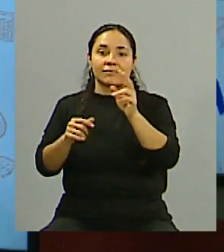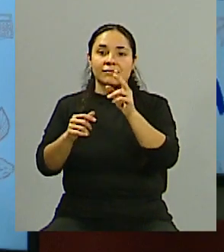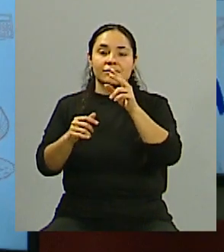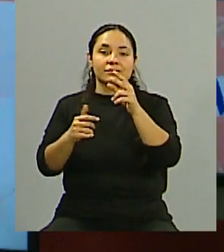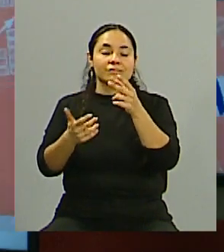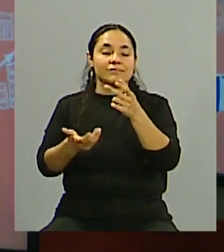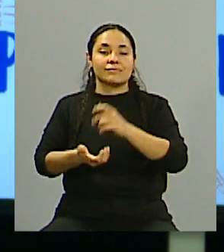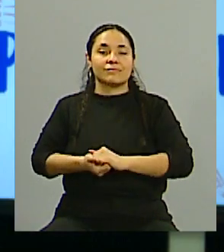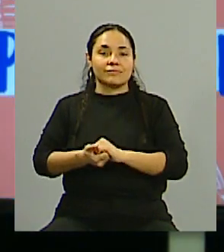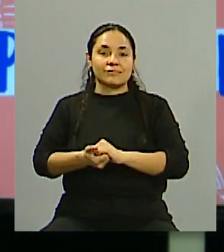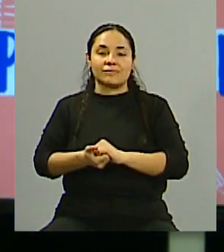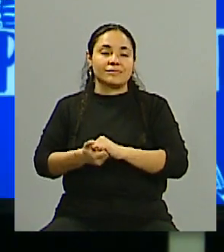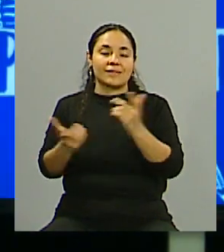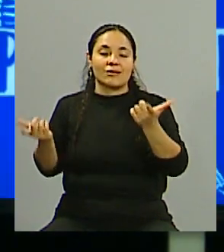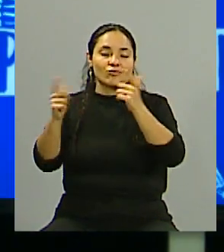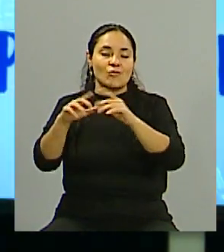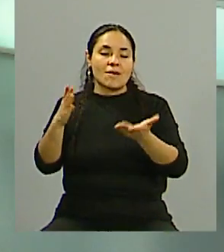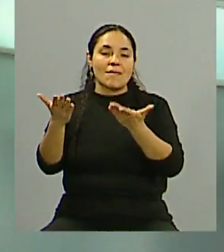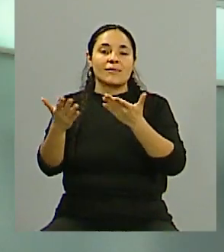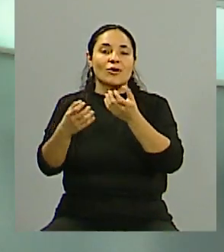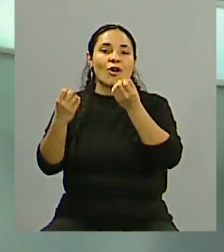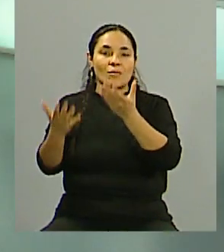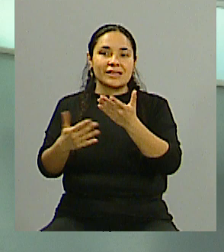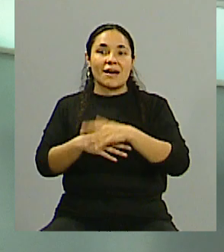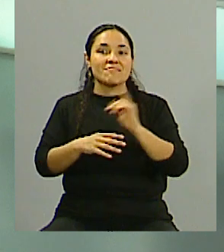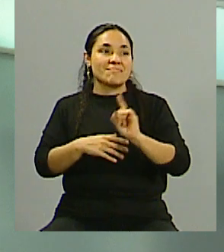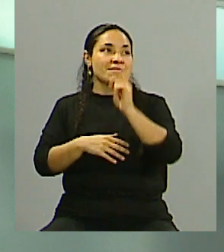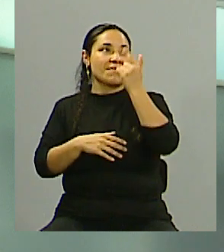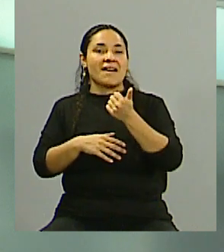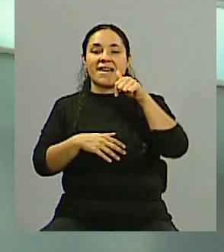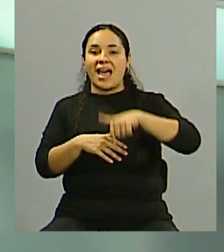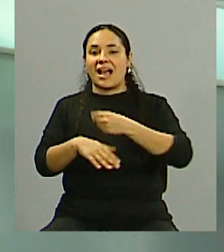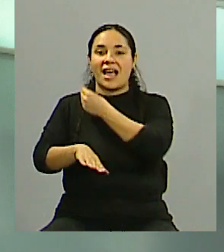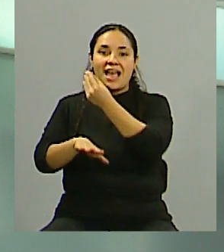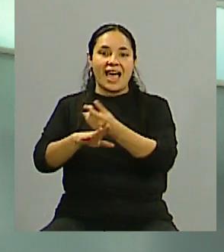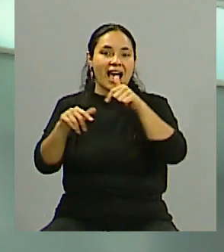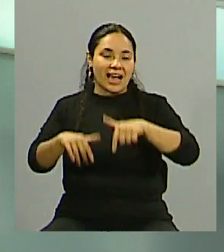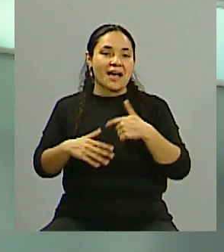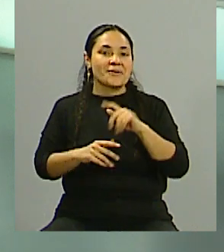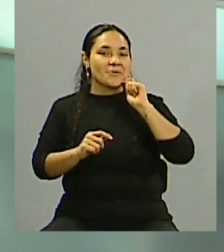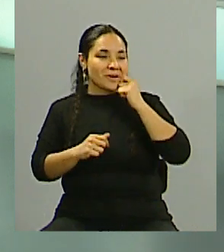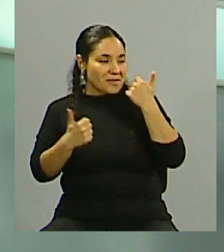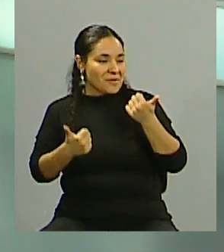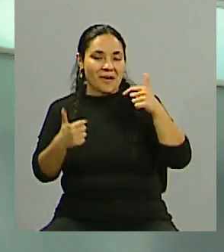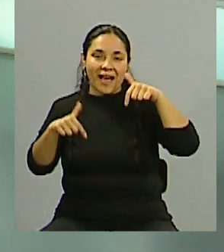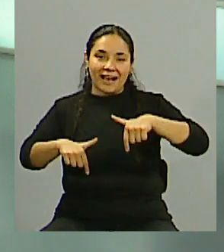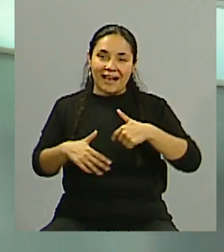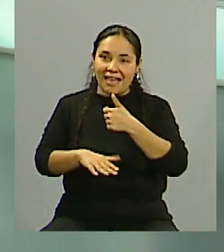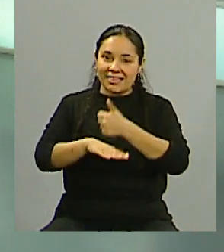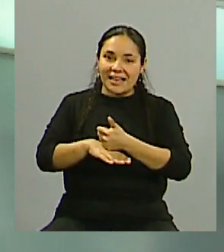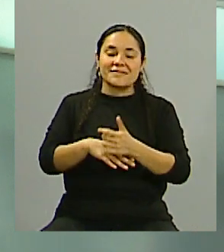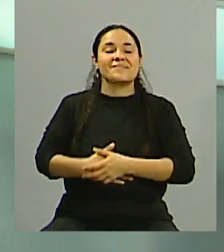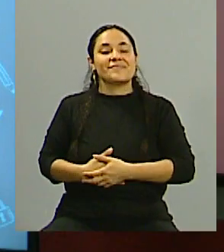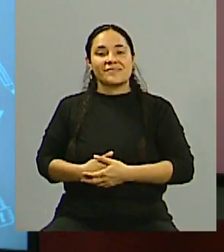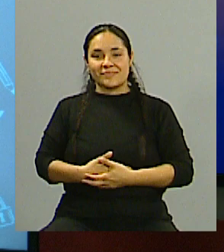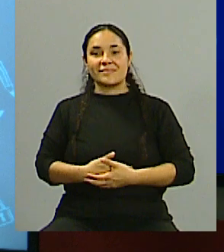nosotros. ¿Cómo le va, Mario? ¿Qué tal? Un gusto, buen día. Por primera vez acá en el canal de la Universidad y en Apunte. Bueno, bienvenido, bienvenido entonces. Bueno,